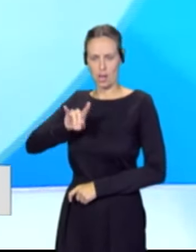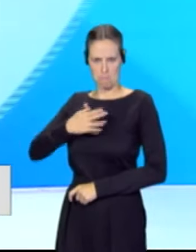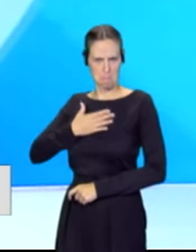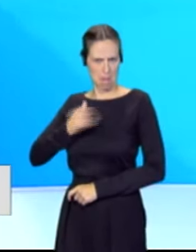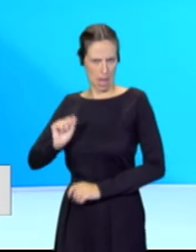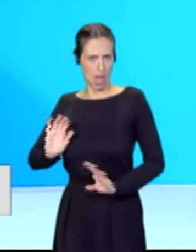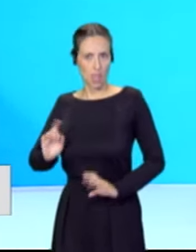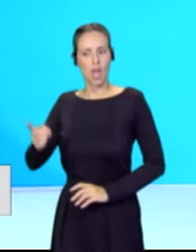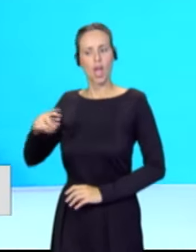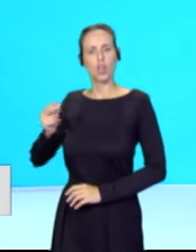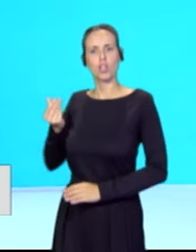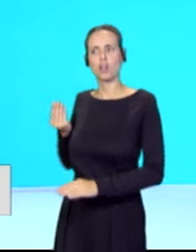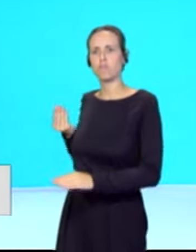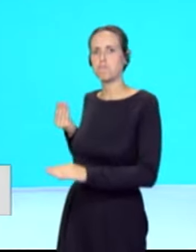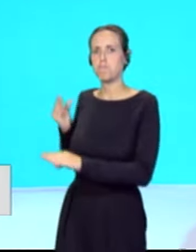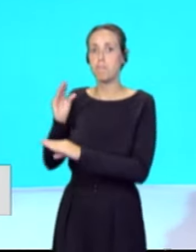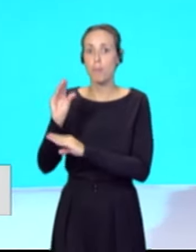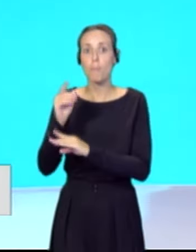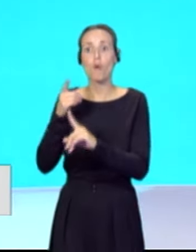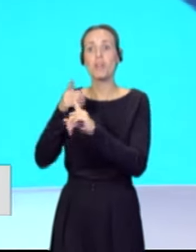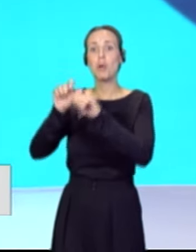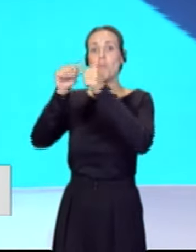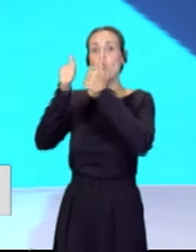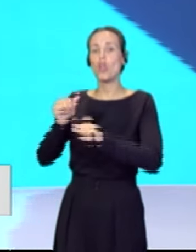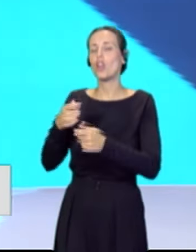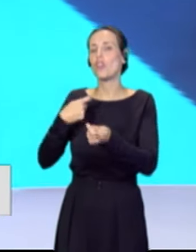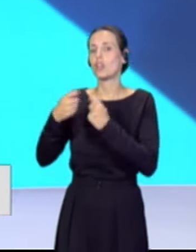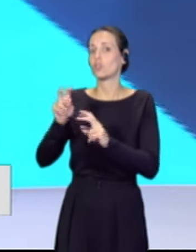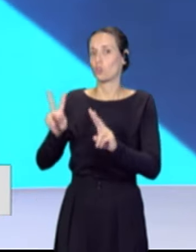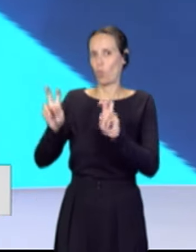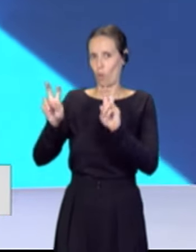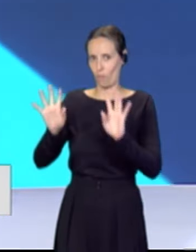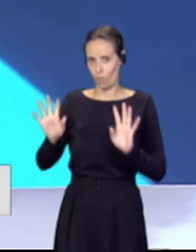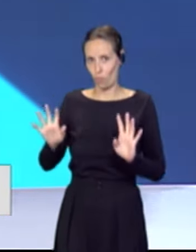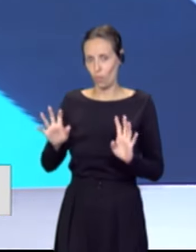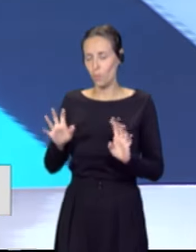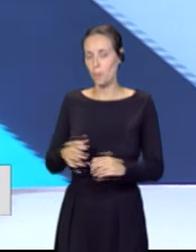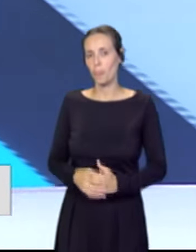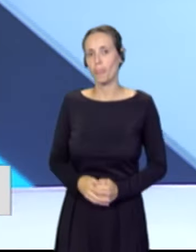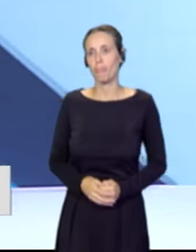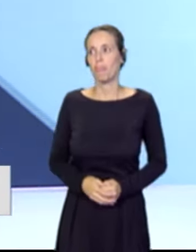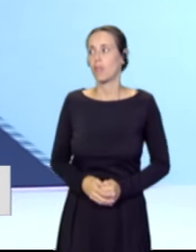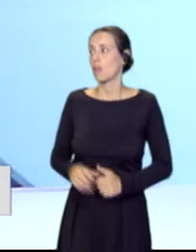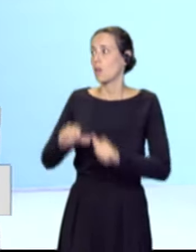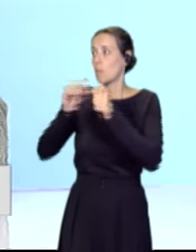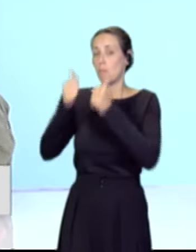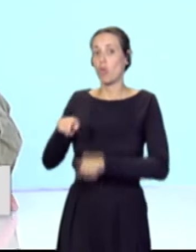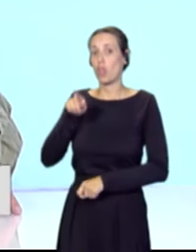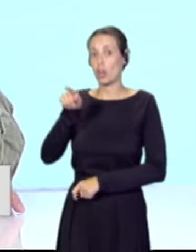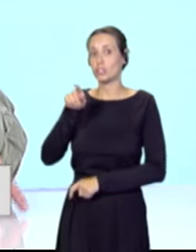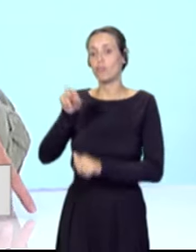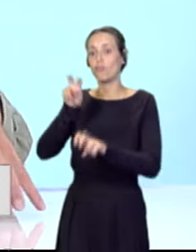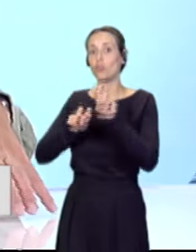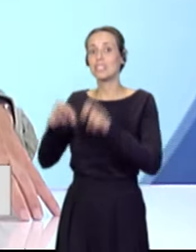inventura en un nuevo modelo de negocio que busca utilizar el tiempo de los telescopios